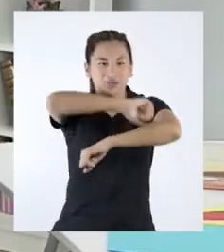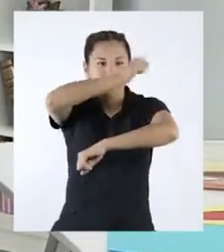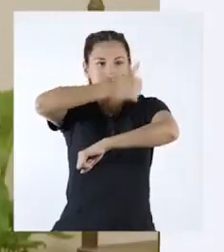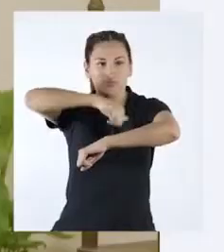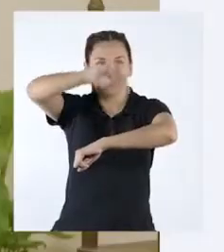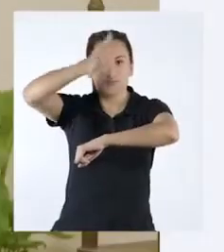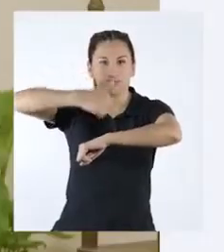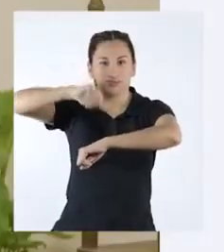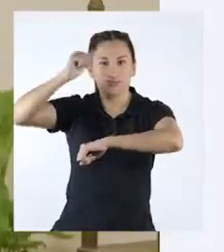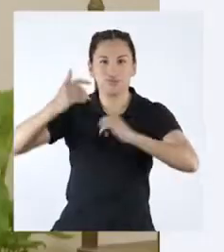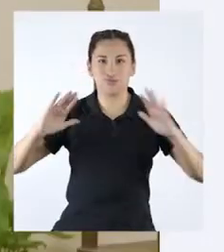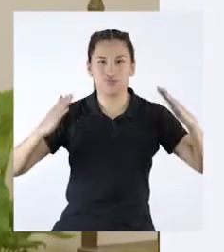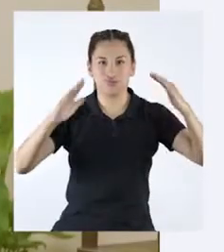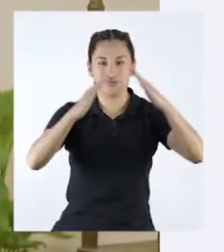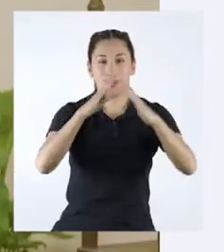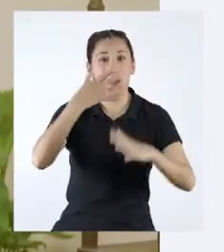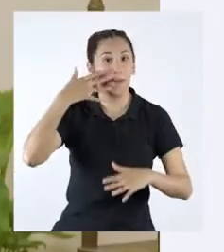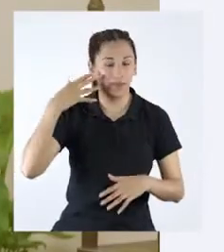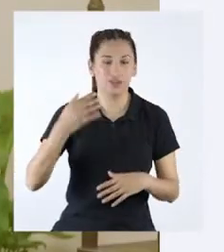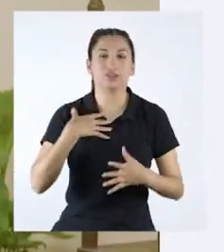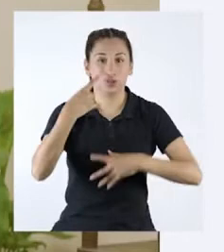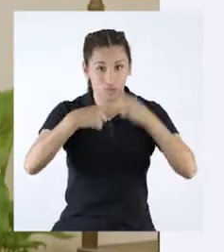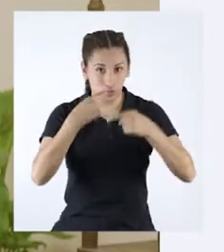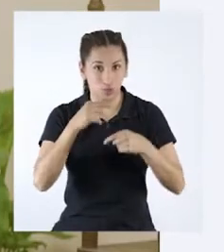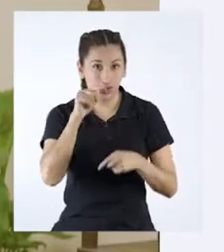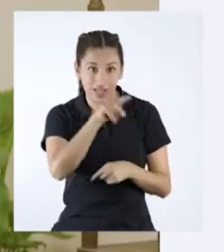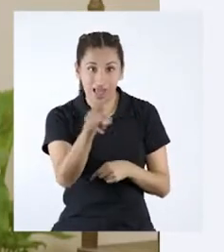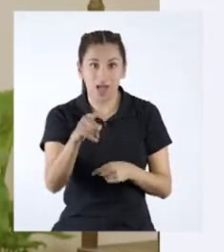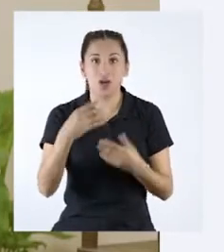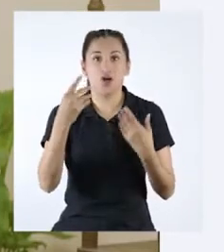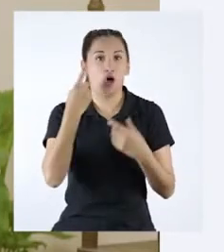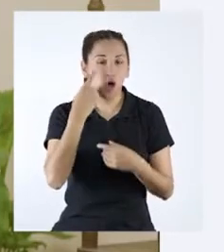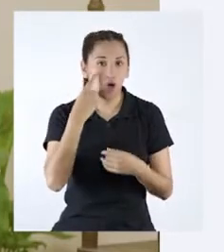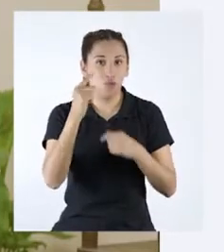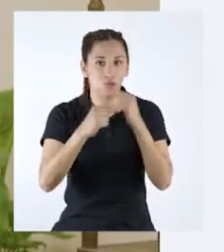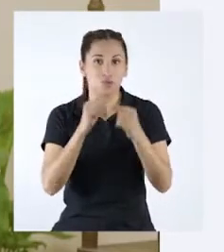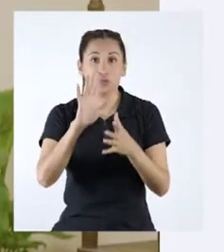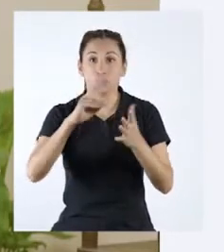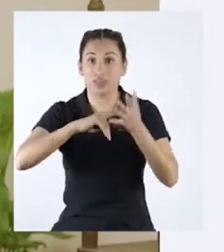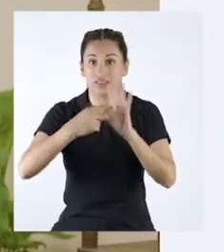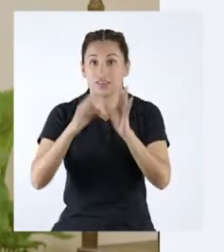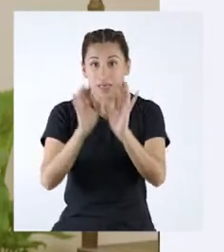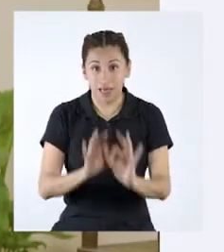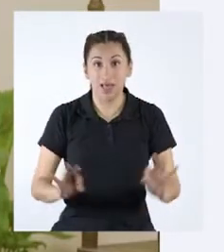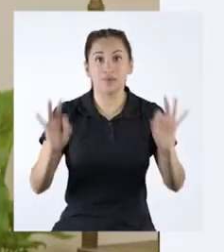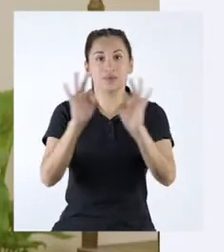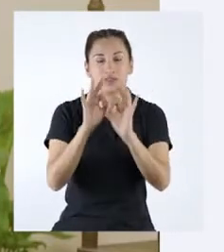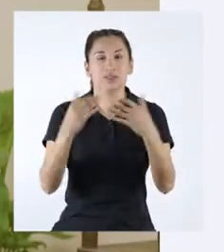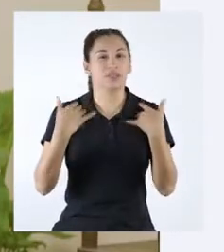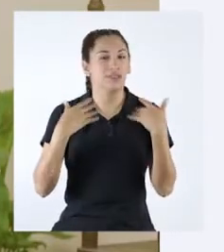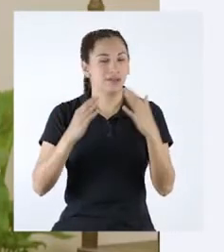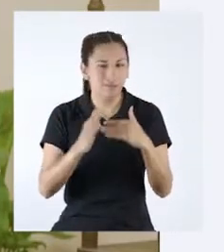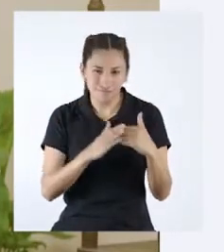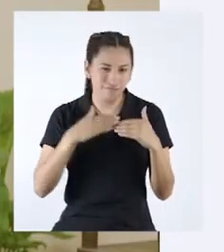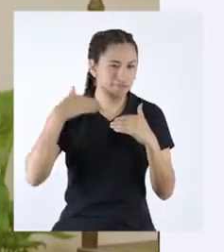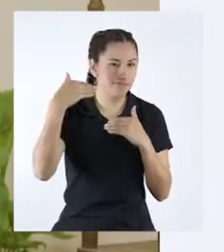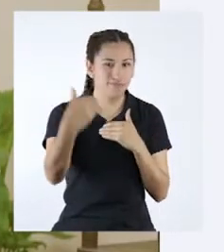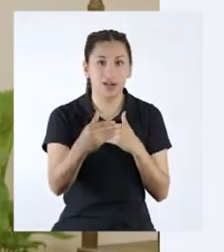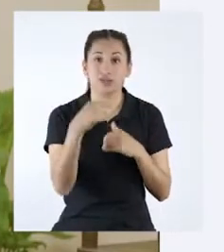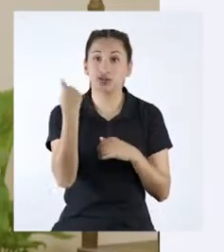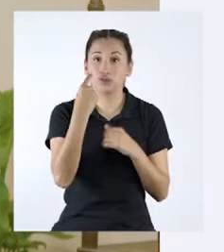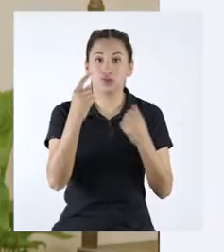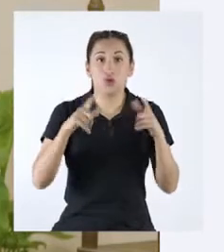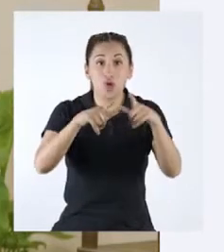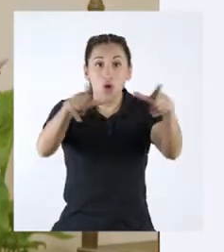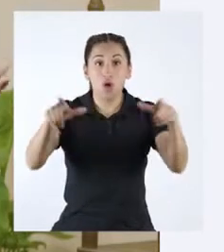los Andes. Te cuento un poco más acerca de estos lugares para que veas que su significado e importancia van mucho más